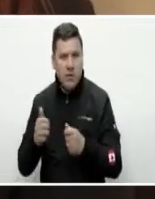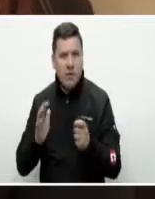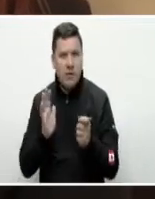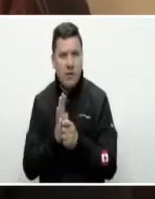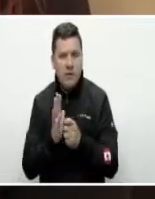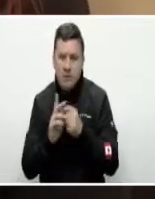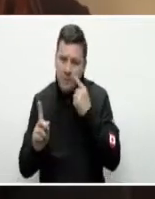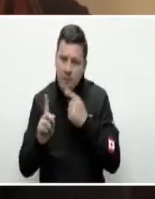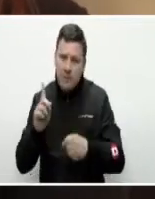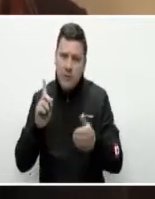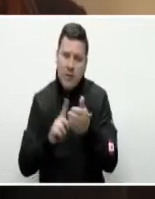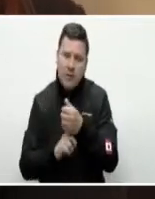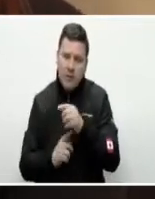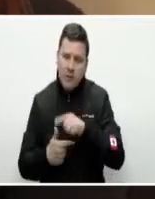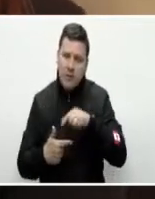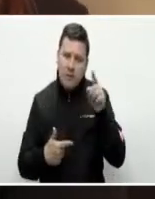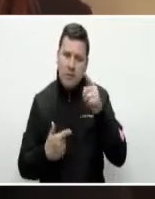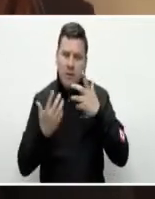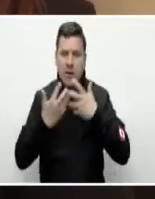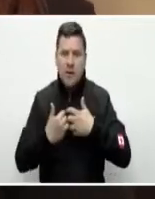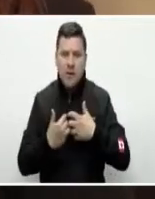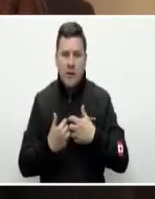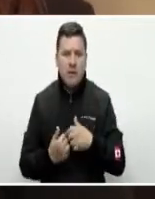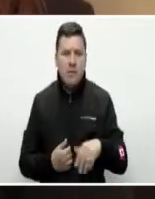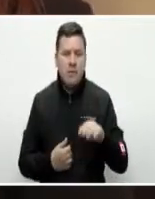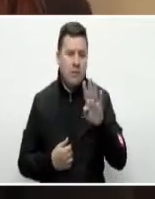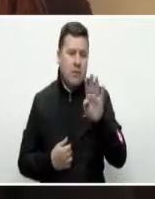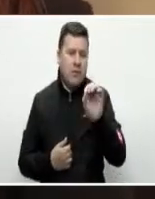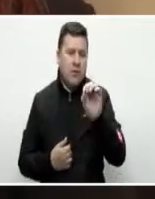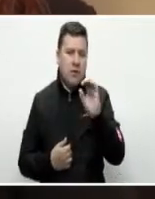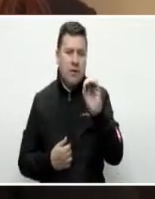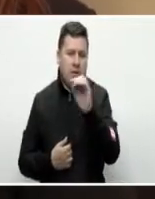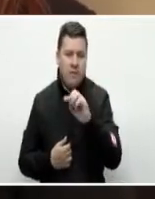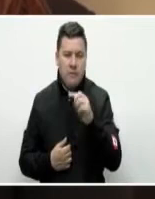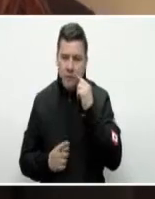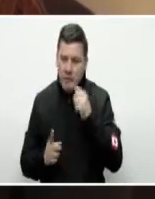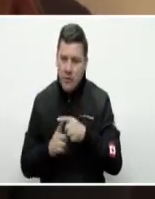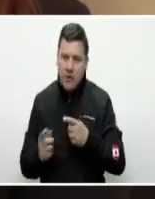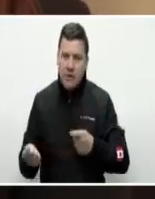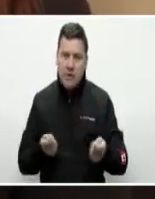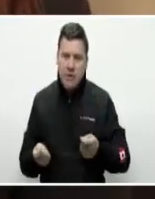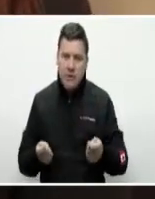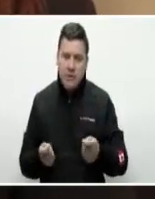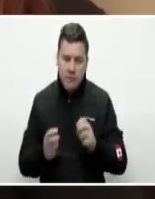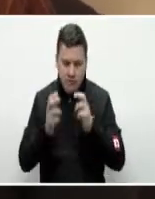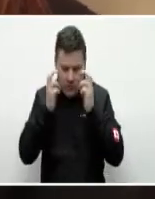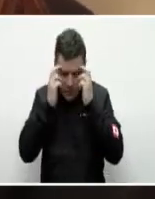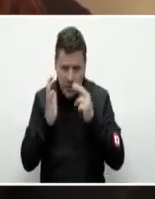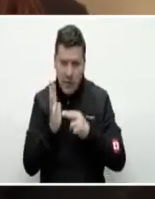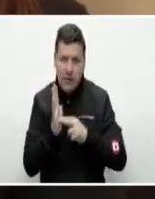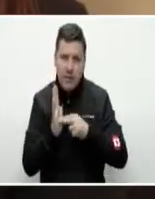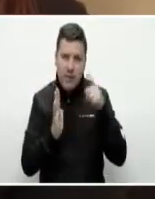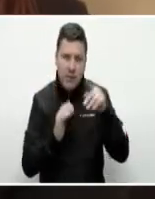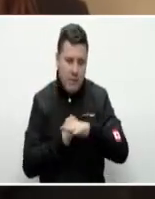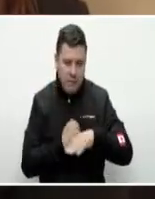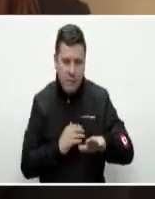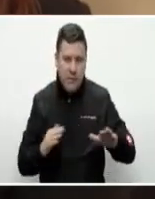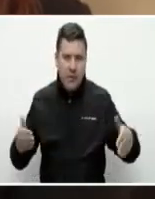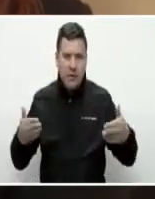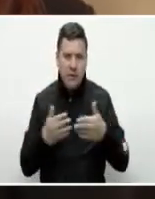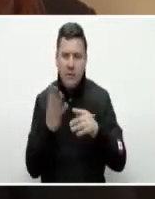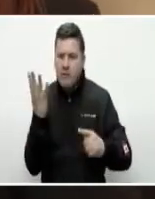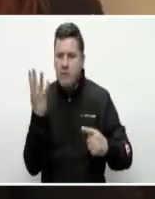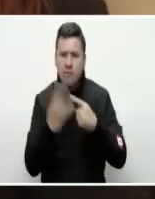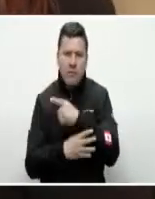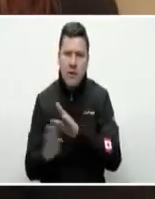logren migrar las industrias a industria 4.0, pero desde la estrategia, desde el conocimiento tecnológico, desde el cierre de brechas